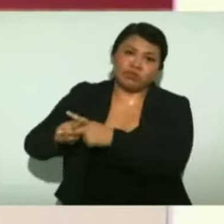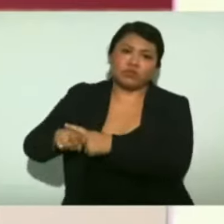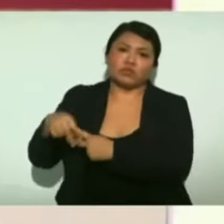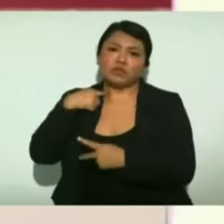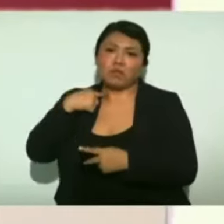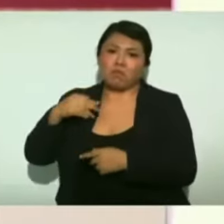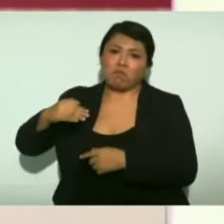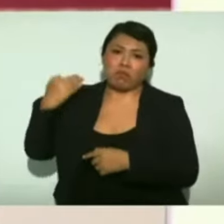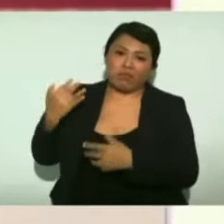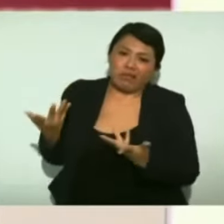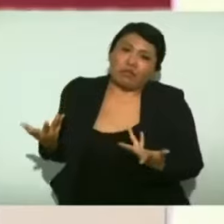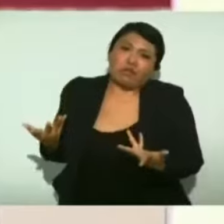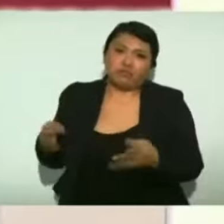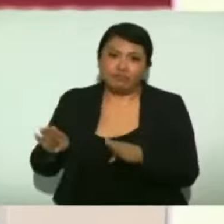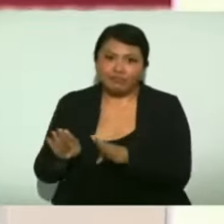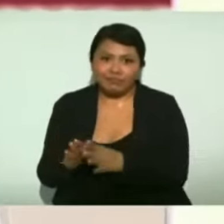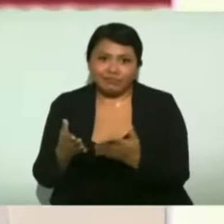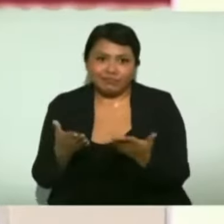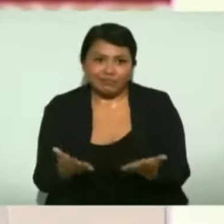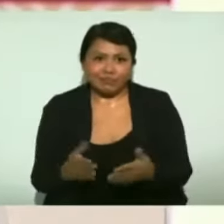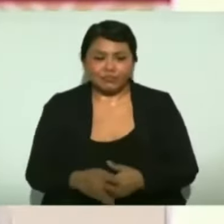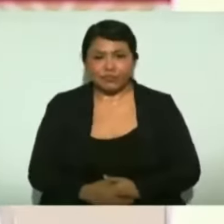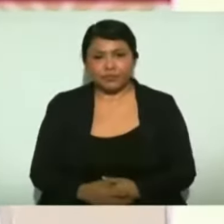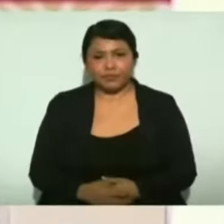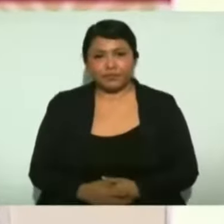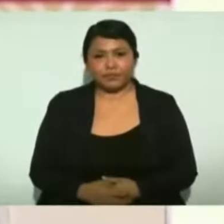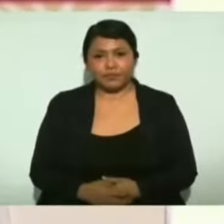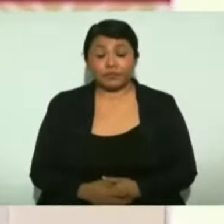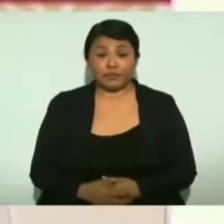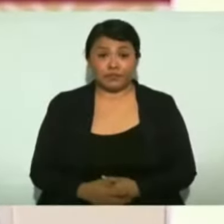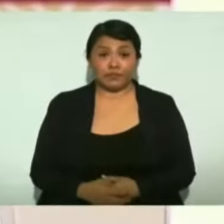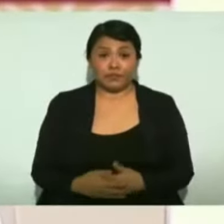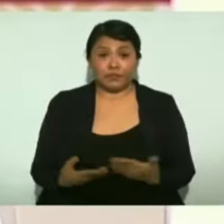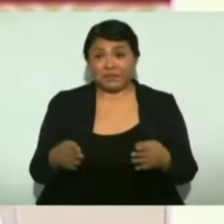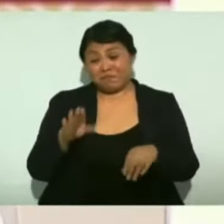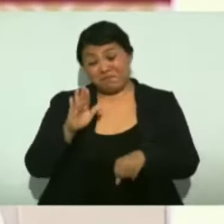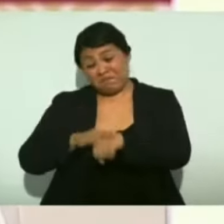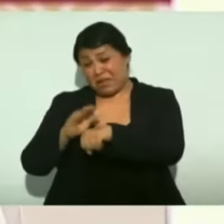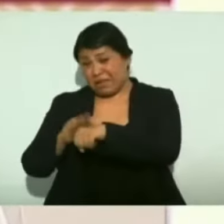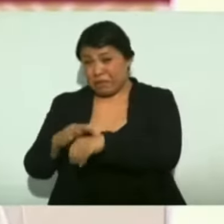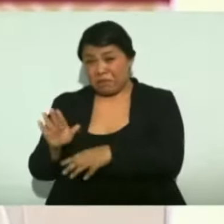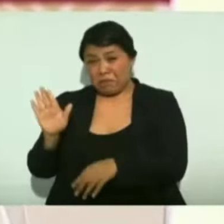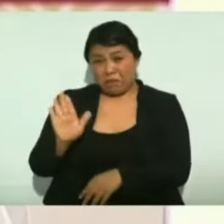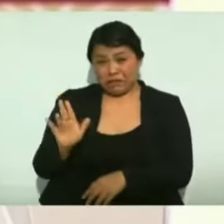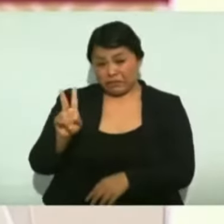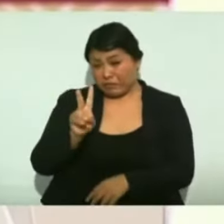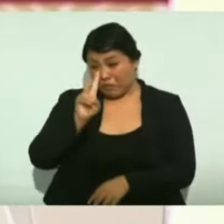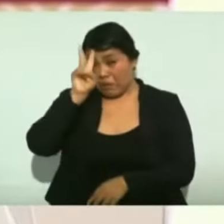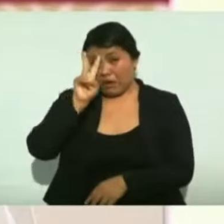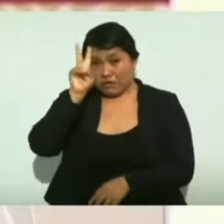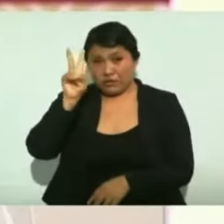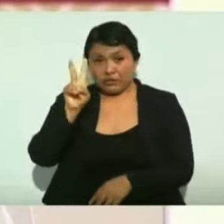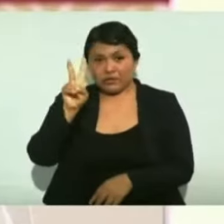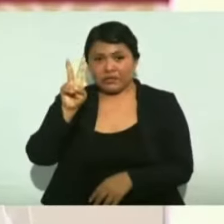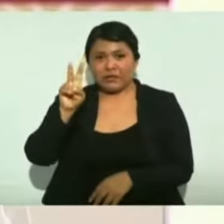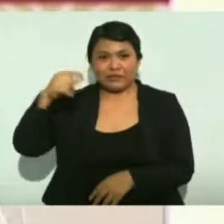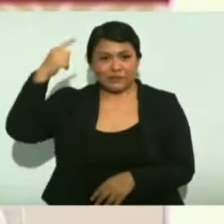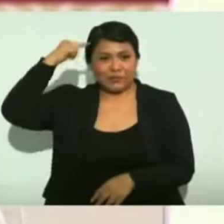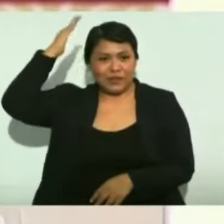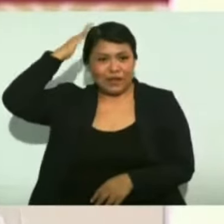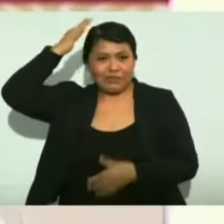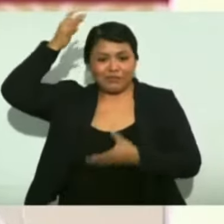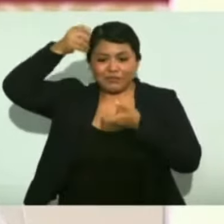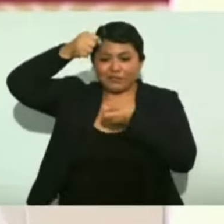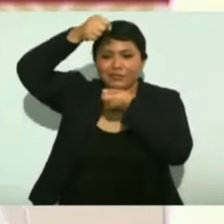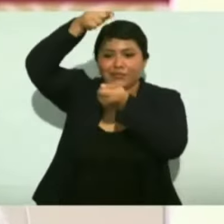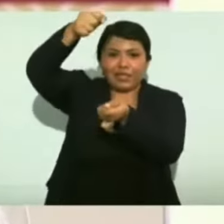y como escarmiento la exhibieron la cabeza 10